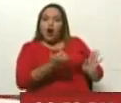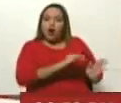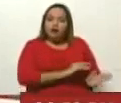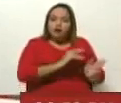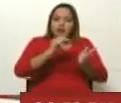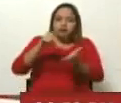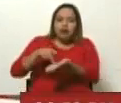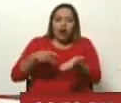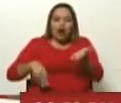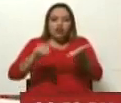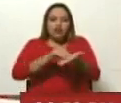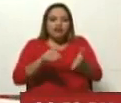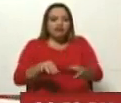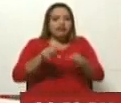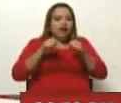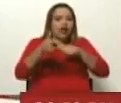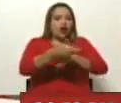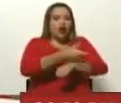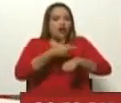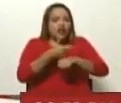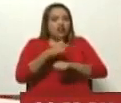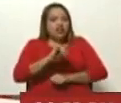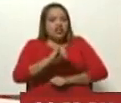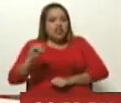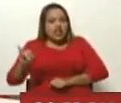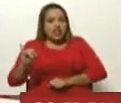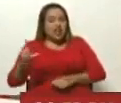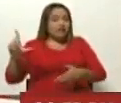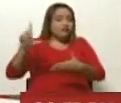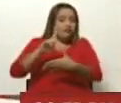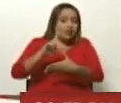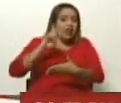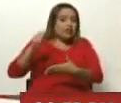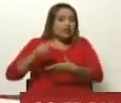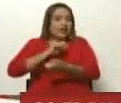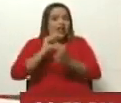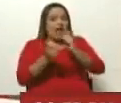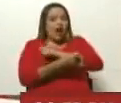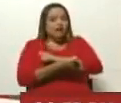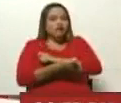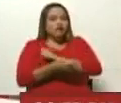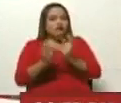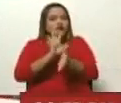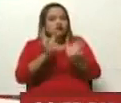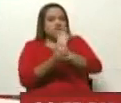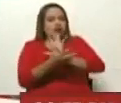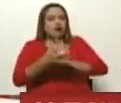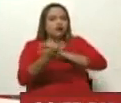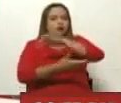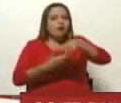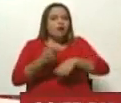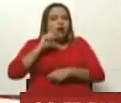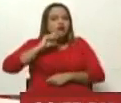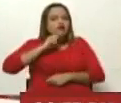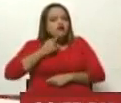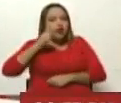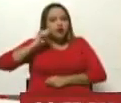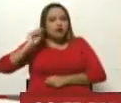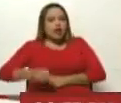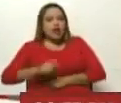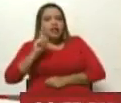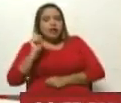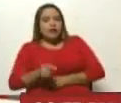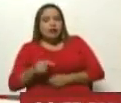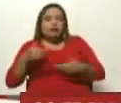la retoma del poder por gobiernos de izquierdas, por el cambio geopolítico de la situación de Ucrania y Rusia y también por la